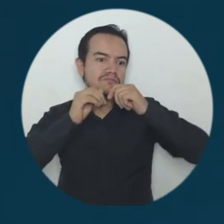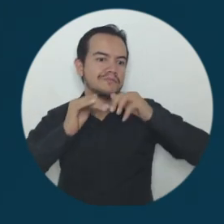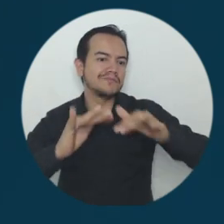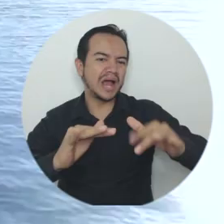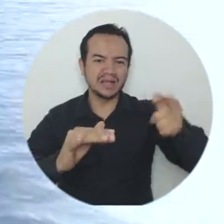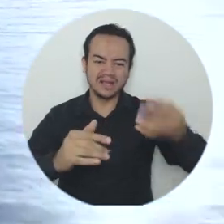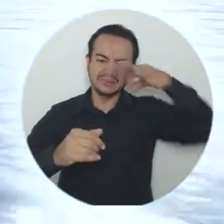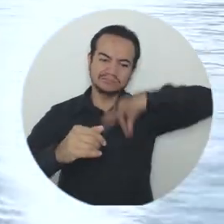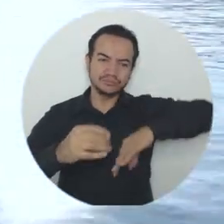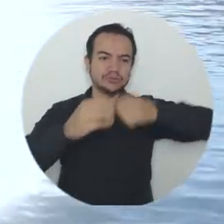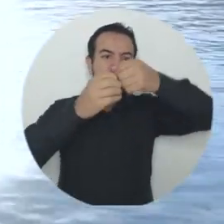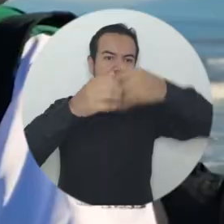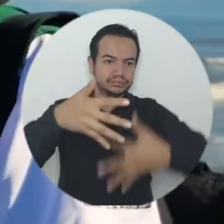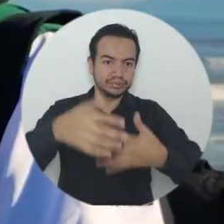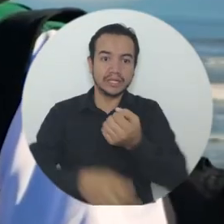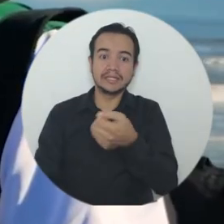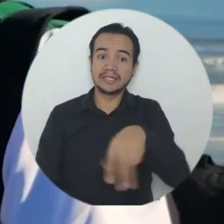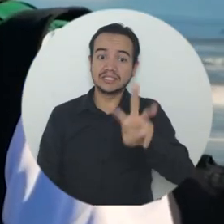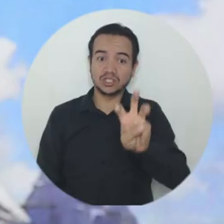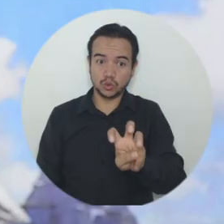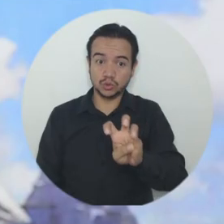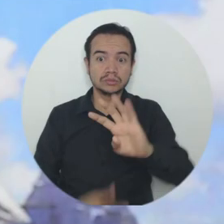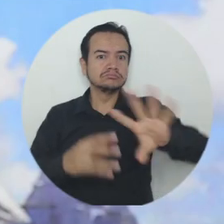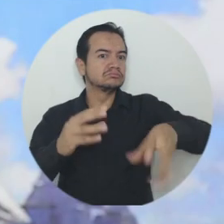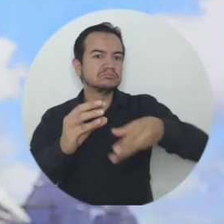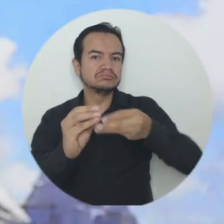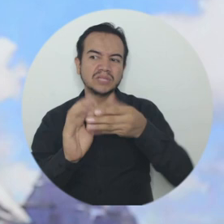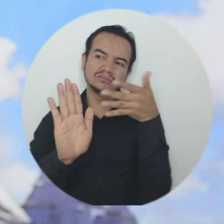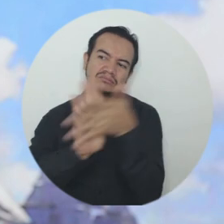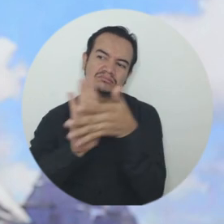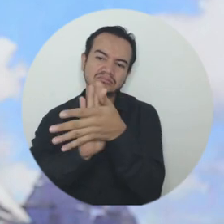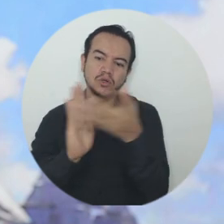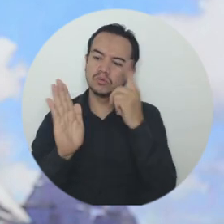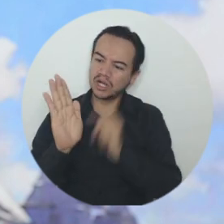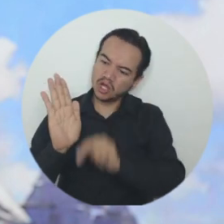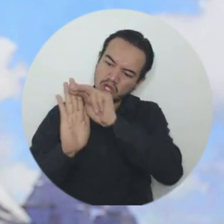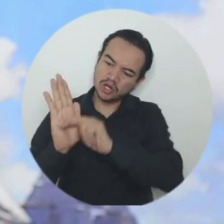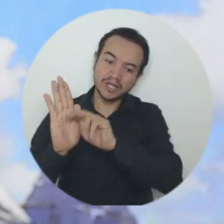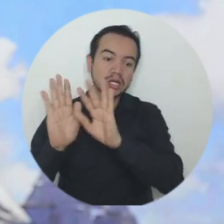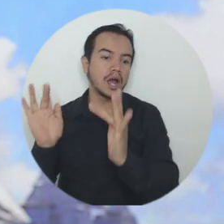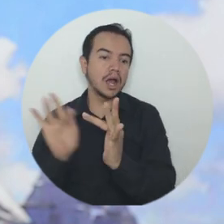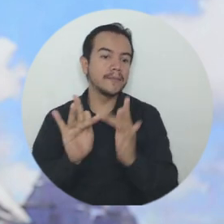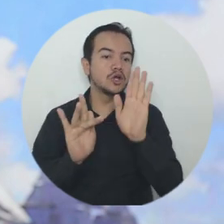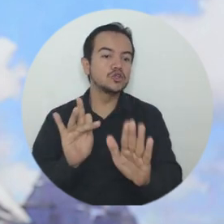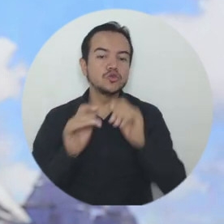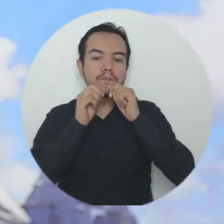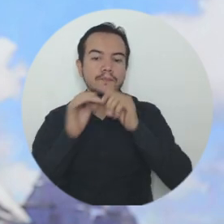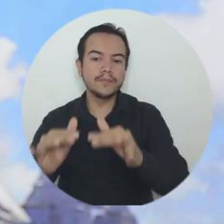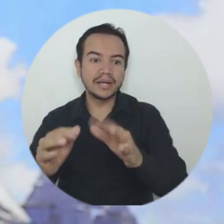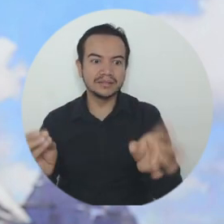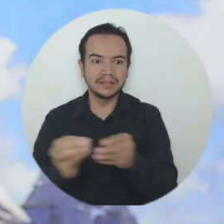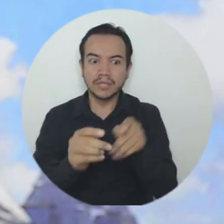ámbito marítimo, los intereses marítimos, los 18 intereses marítimos que conforman. También mostrarles el tema de la política